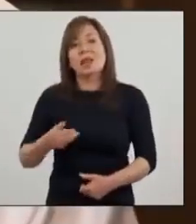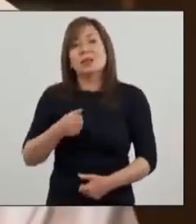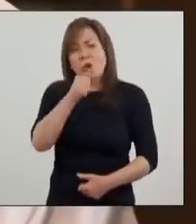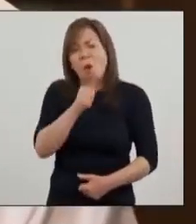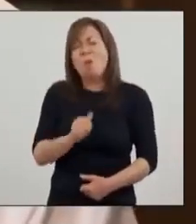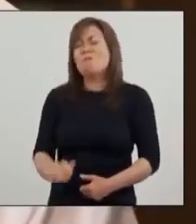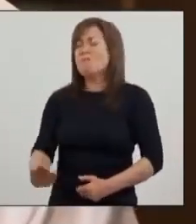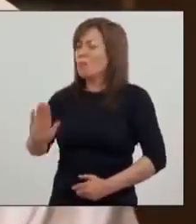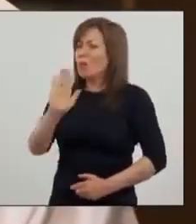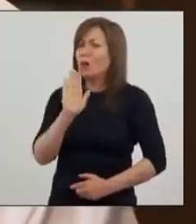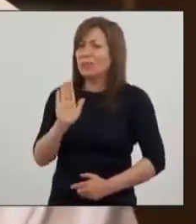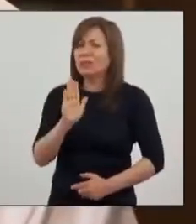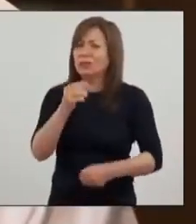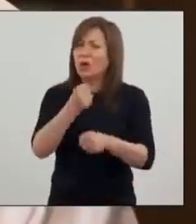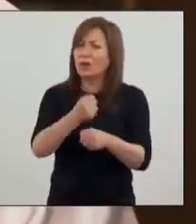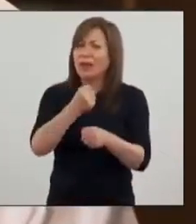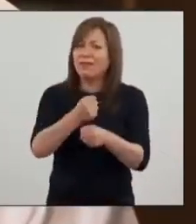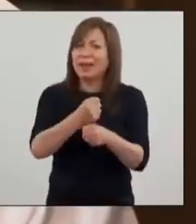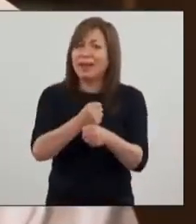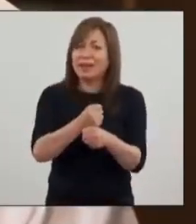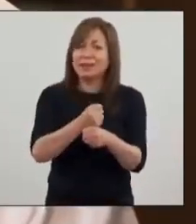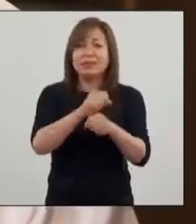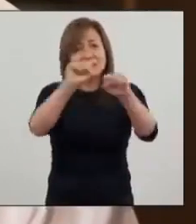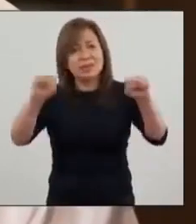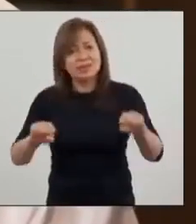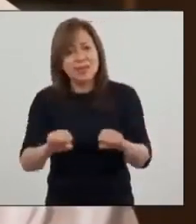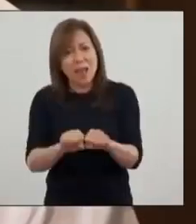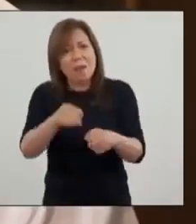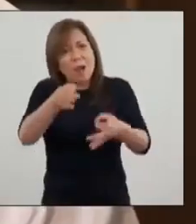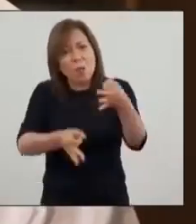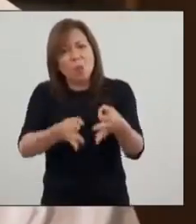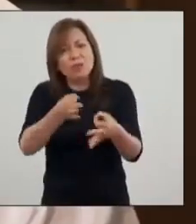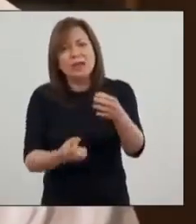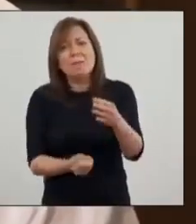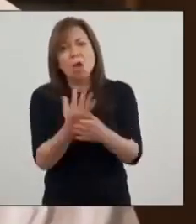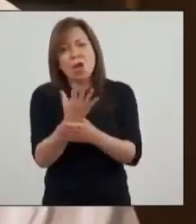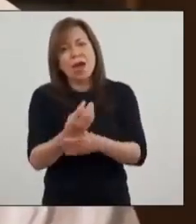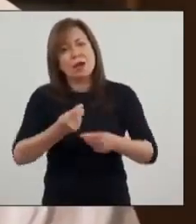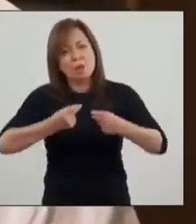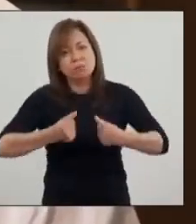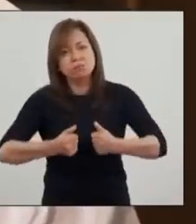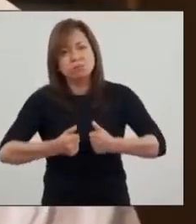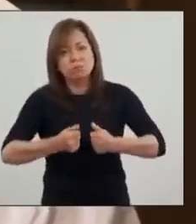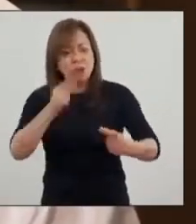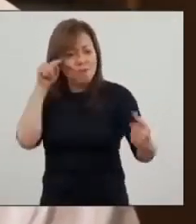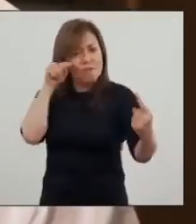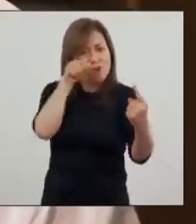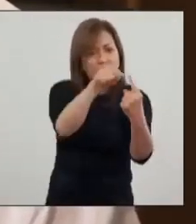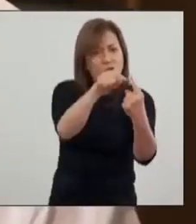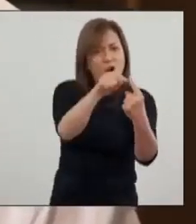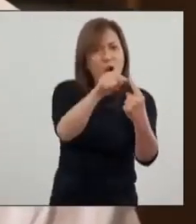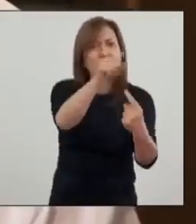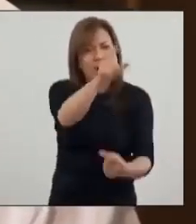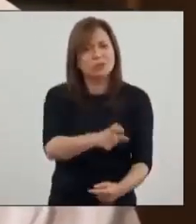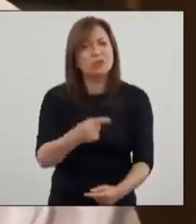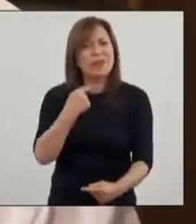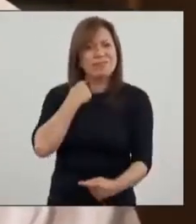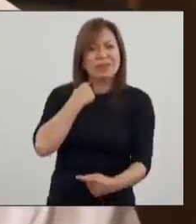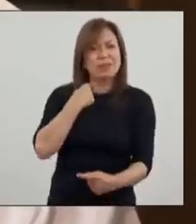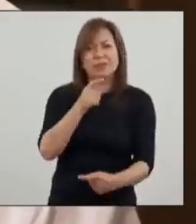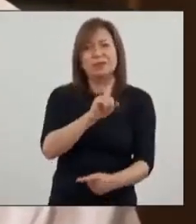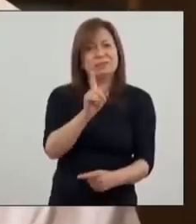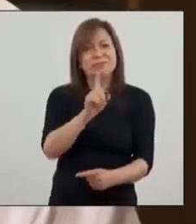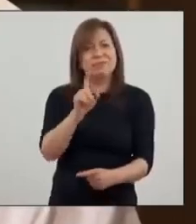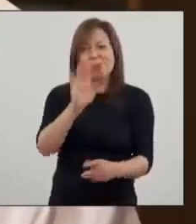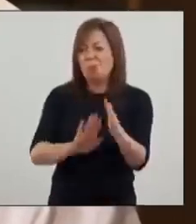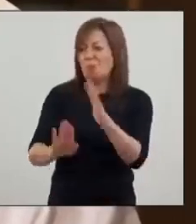me comprometo a trabajar por un sistema judicial eficaz y moderno, donde pondremos el foco en las víctimas y no en